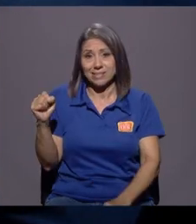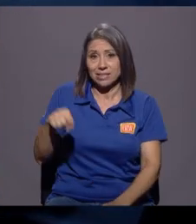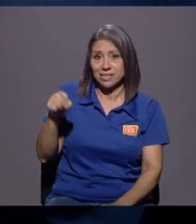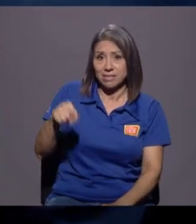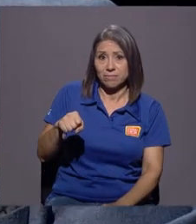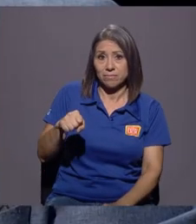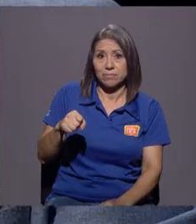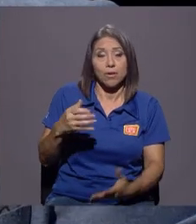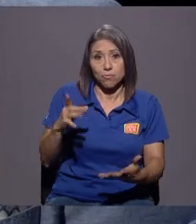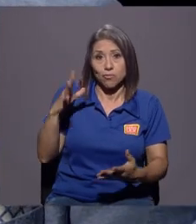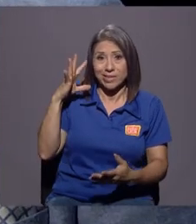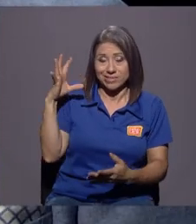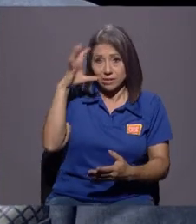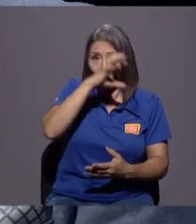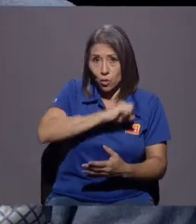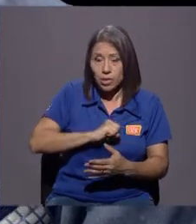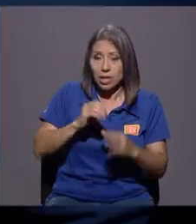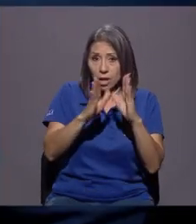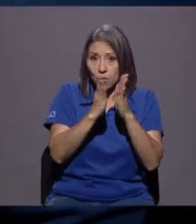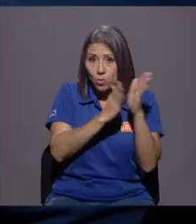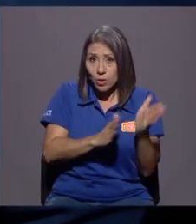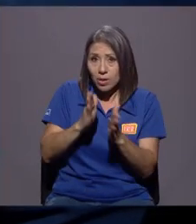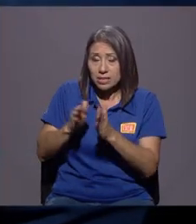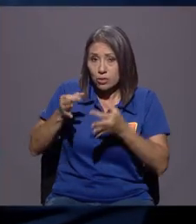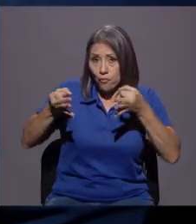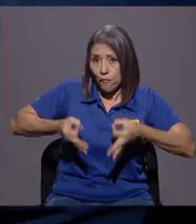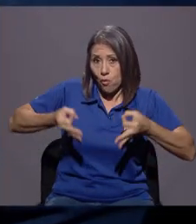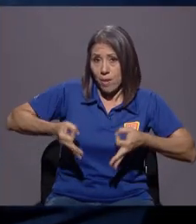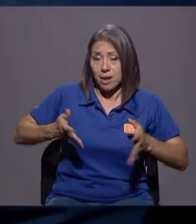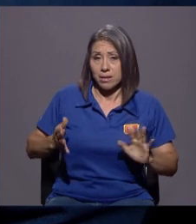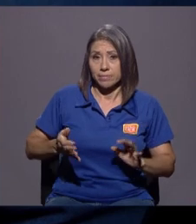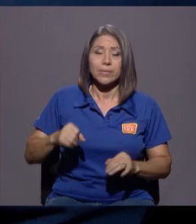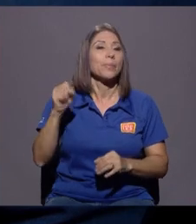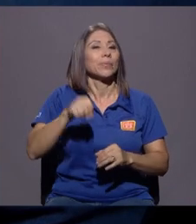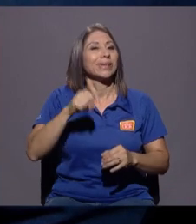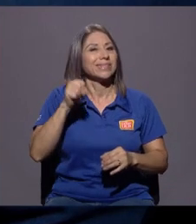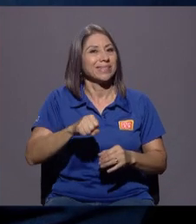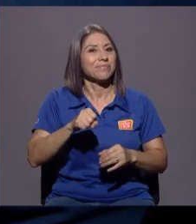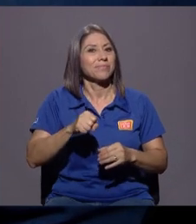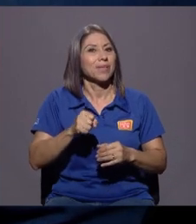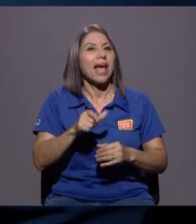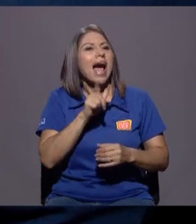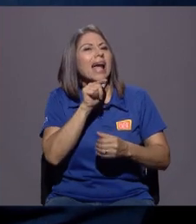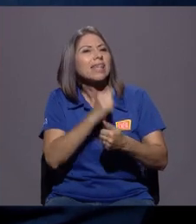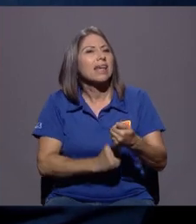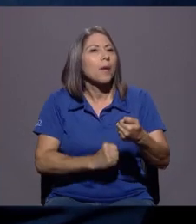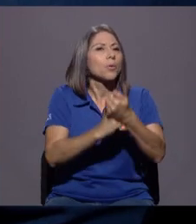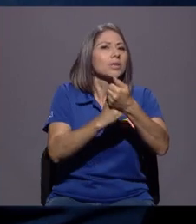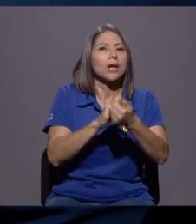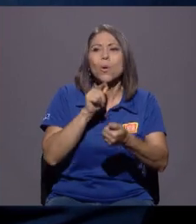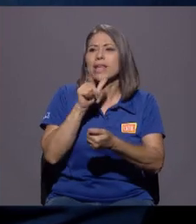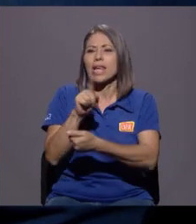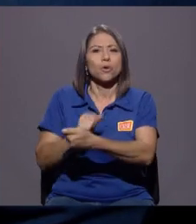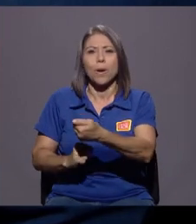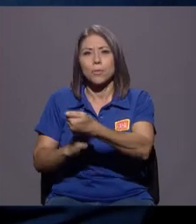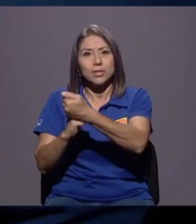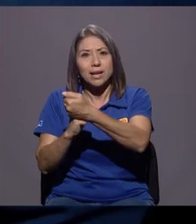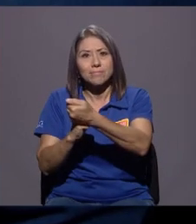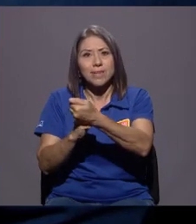porque se nota que hay una organización muy formal. Sí, las municipales, la decisión de quién apoyar o no es de cada territorio.